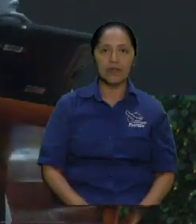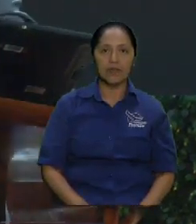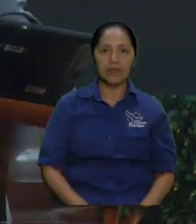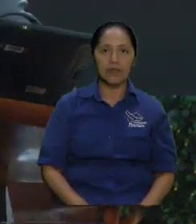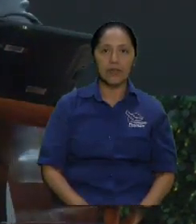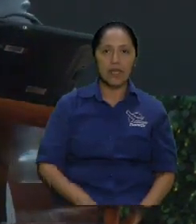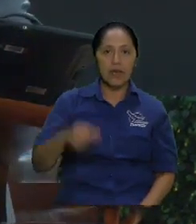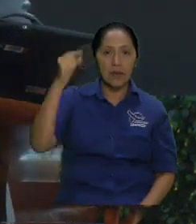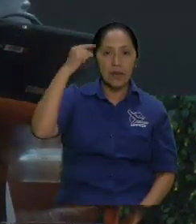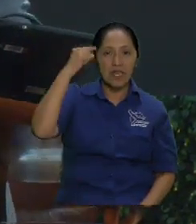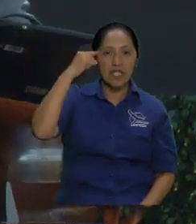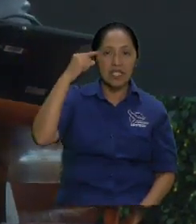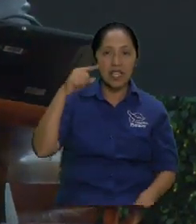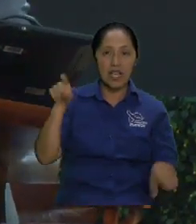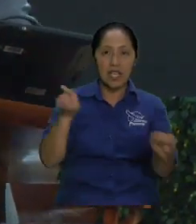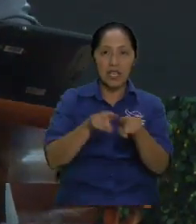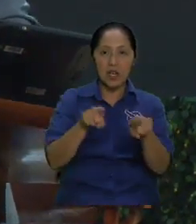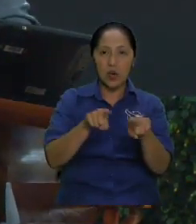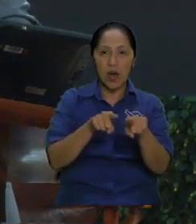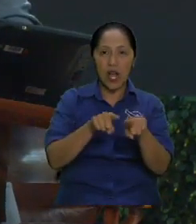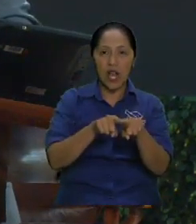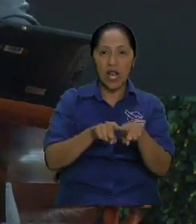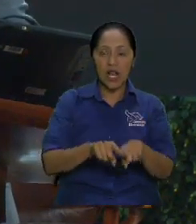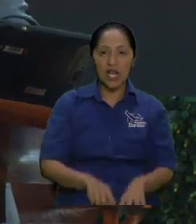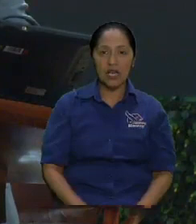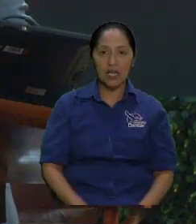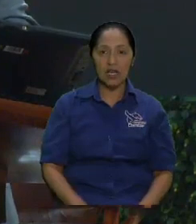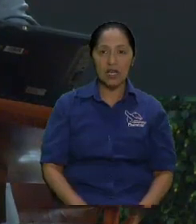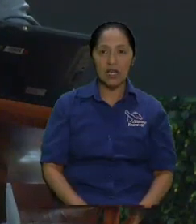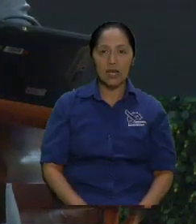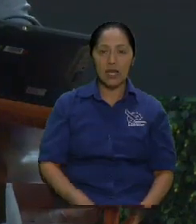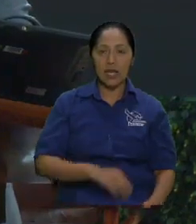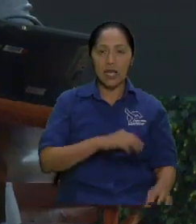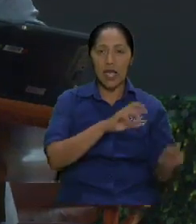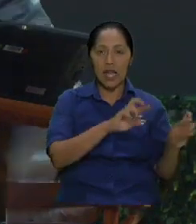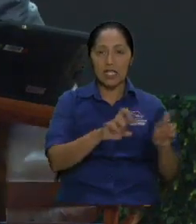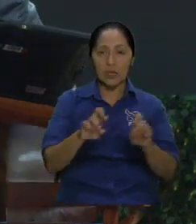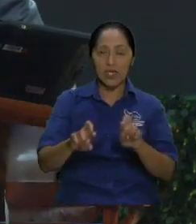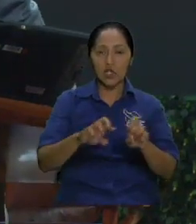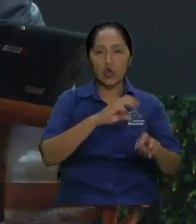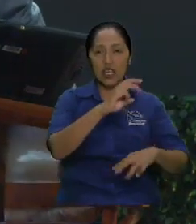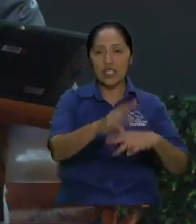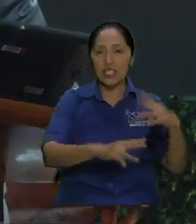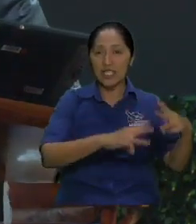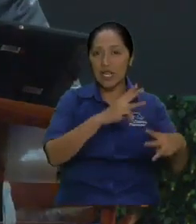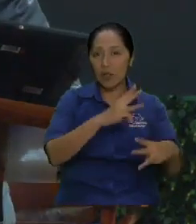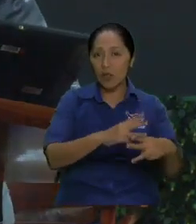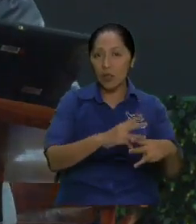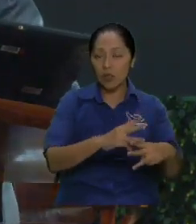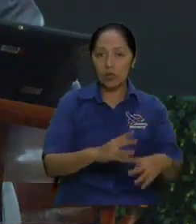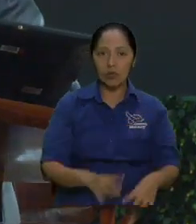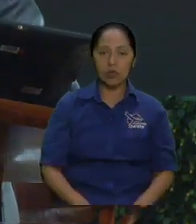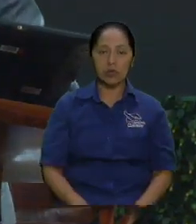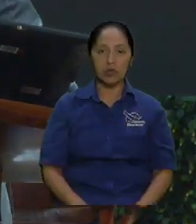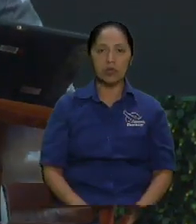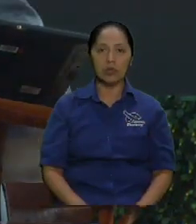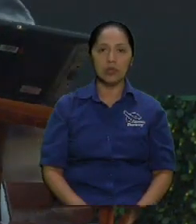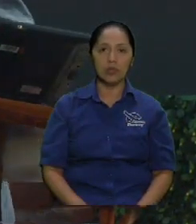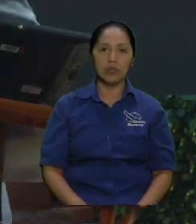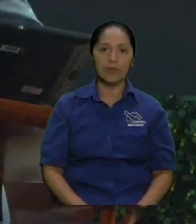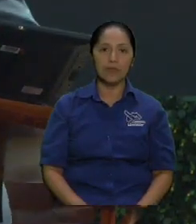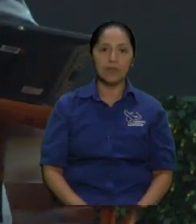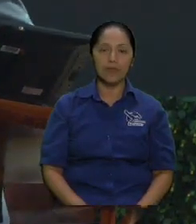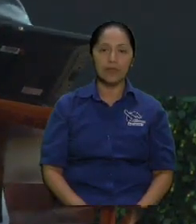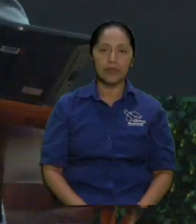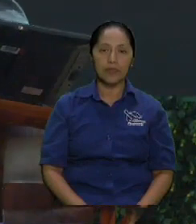difícil lo hace o no es difícil mire porque uno tiene sus preferencias yo